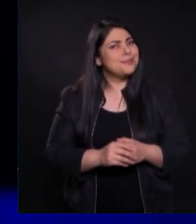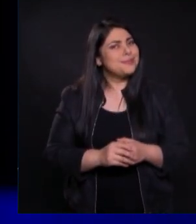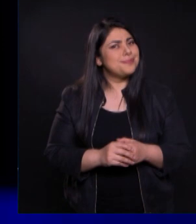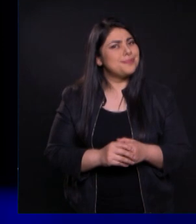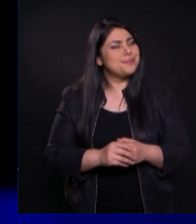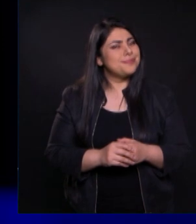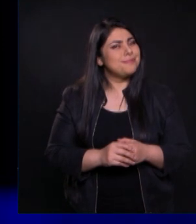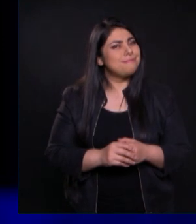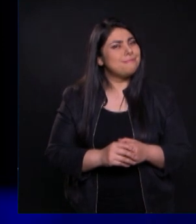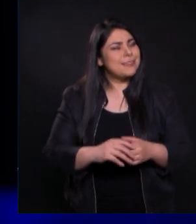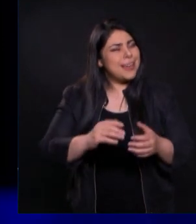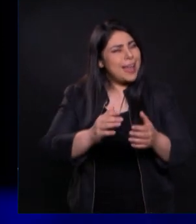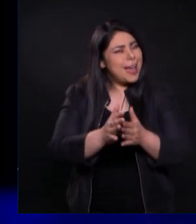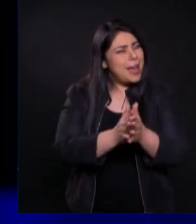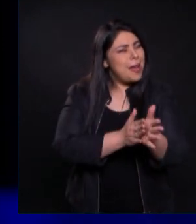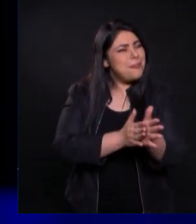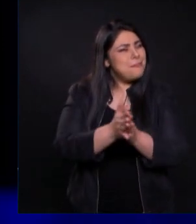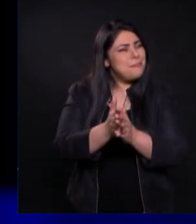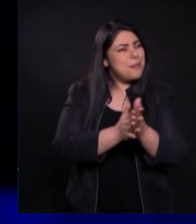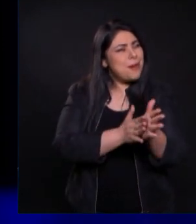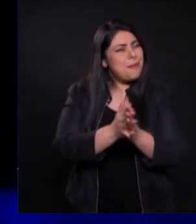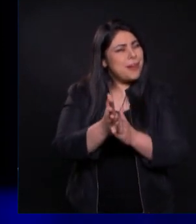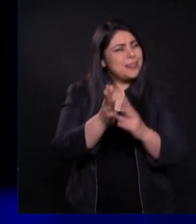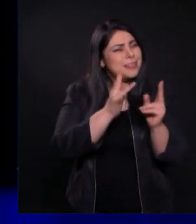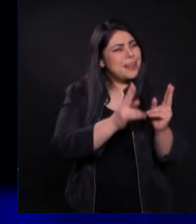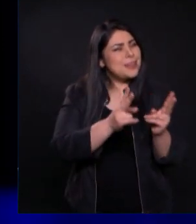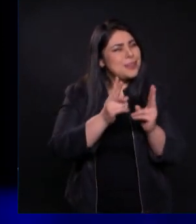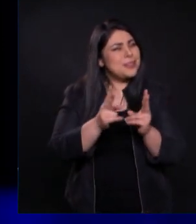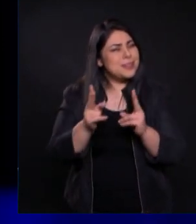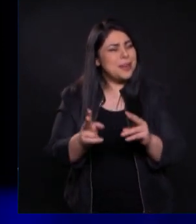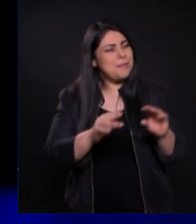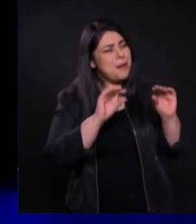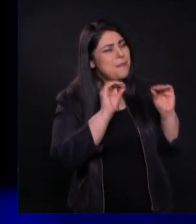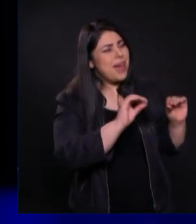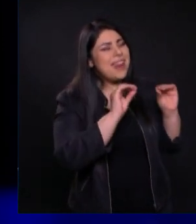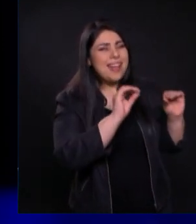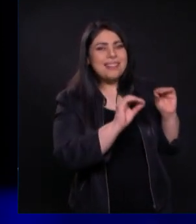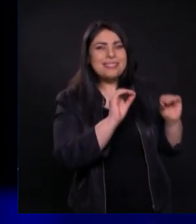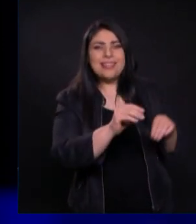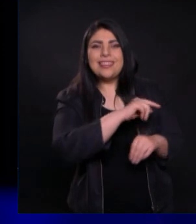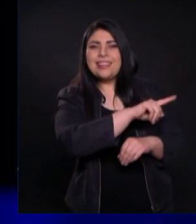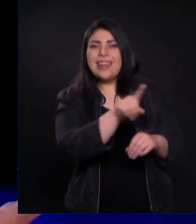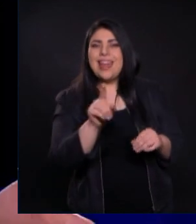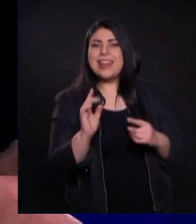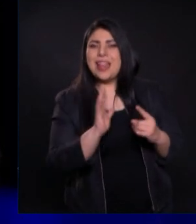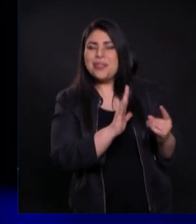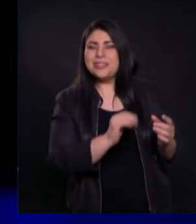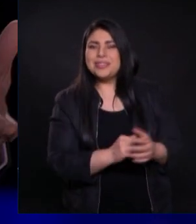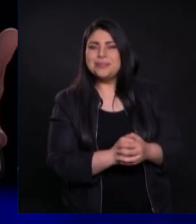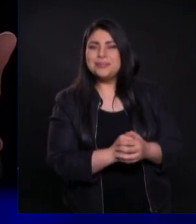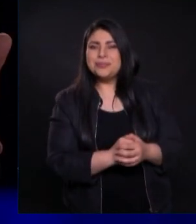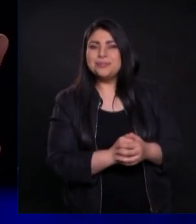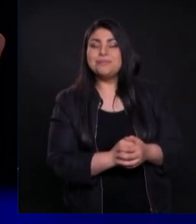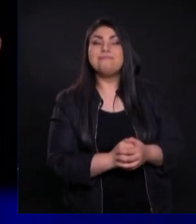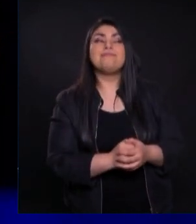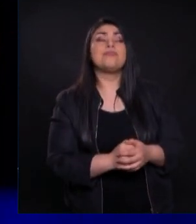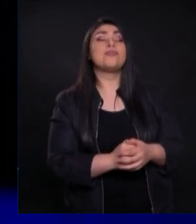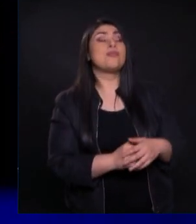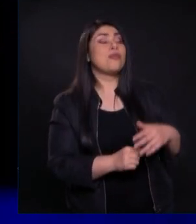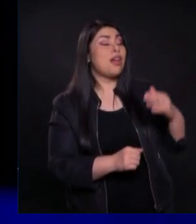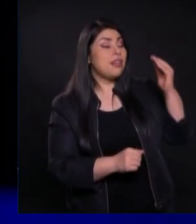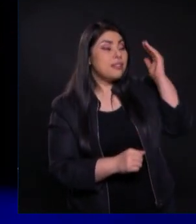Lo aprovechaba para poder enseñarle a sus discípulos Entonces les dice sabéis que los